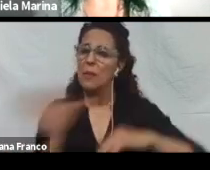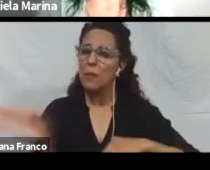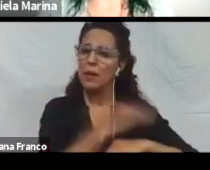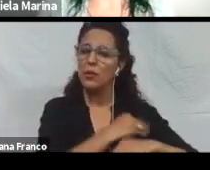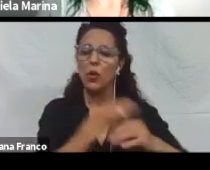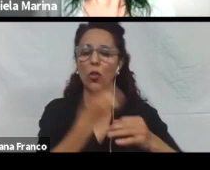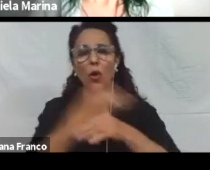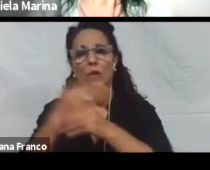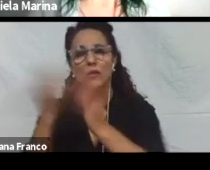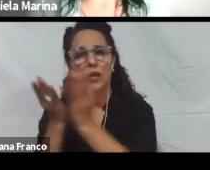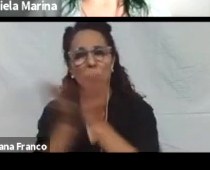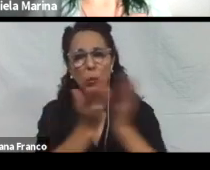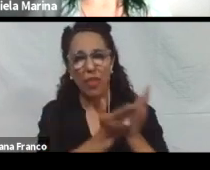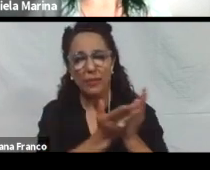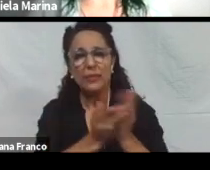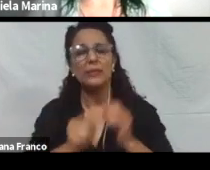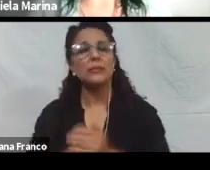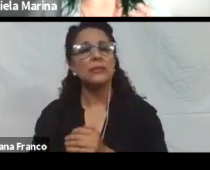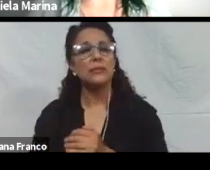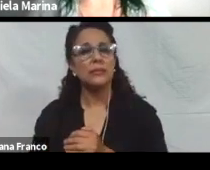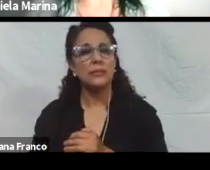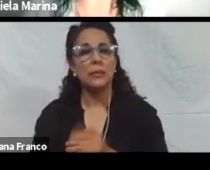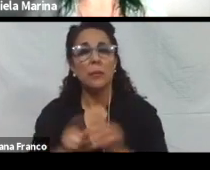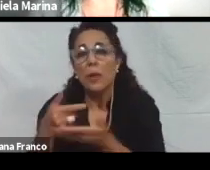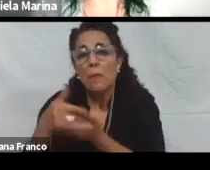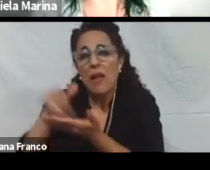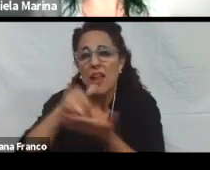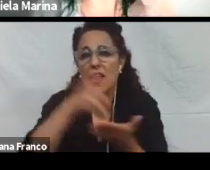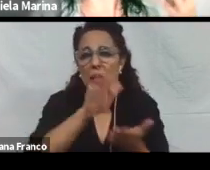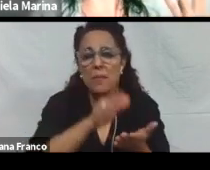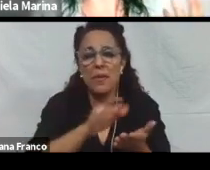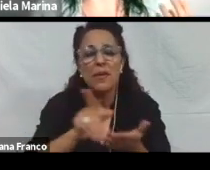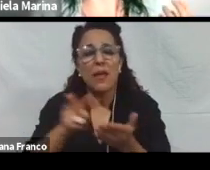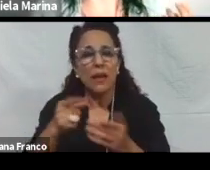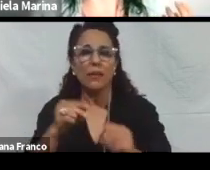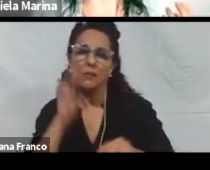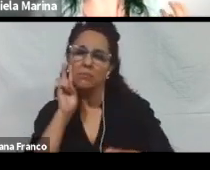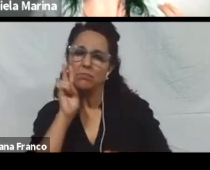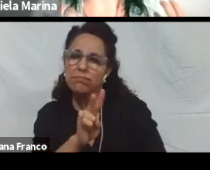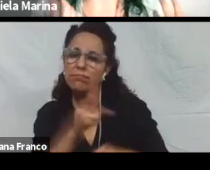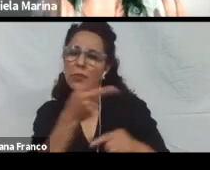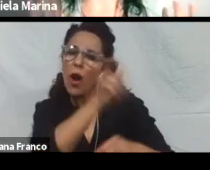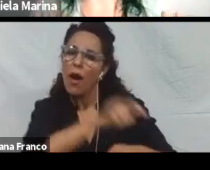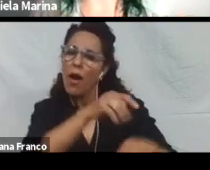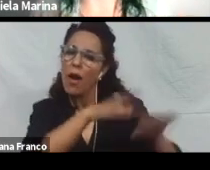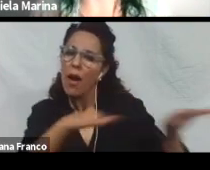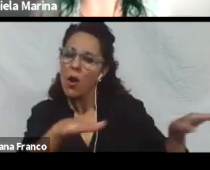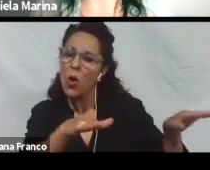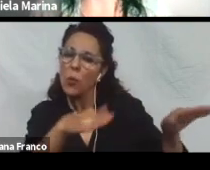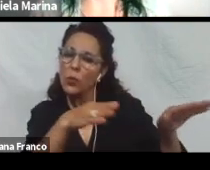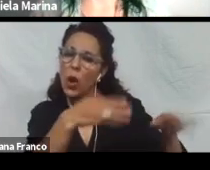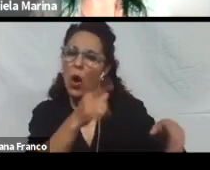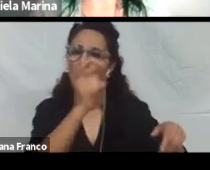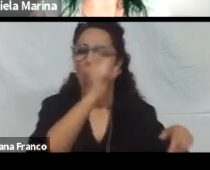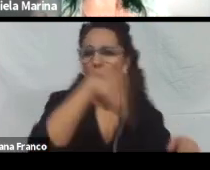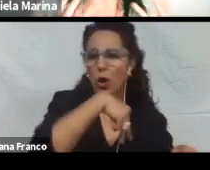Pero además, viene a eliminar esta distinción que muchas veces se hace entre estudiantes con discapacidad y estudiantes sin discapacidad.